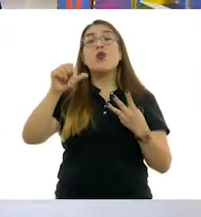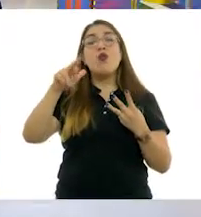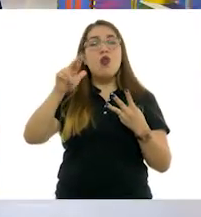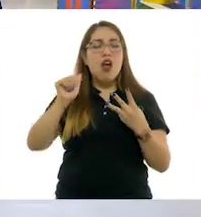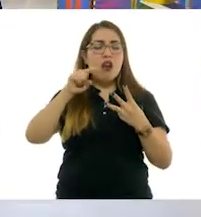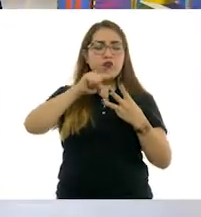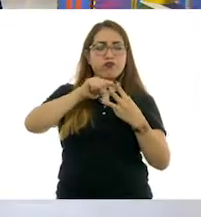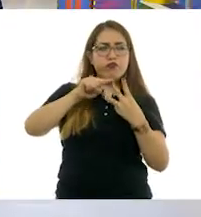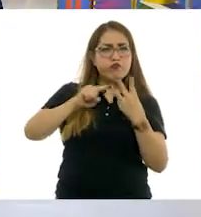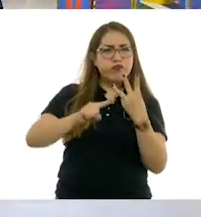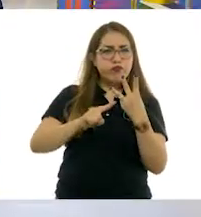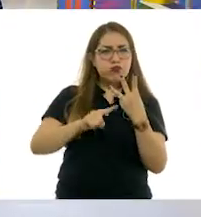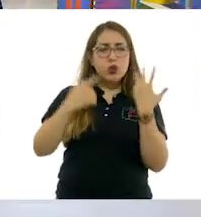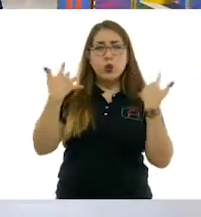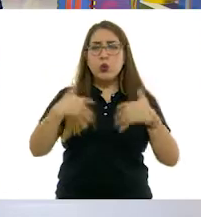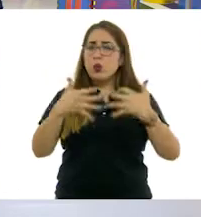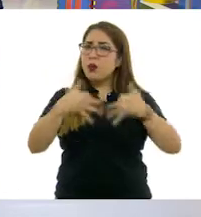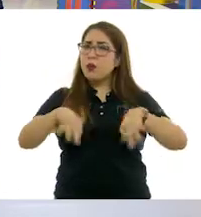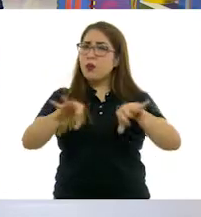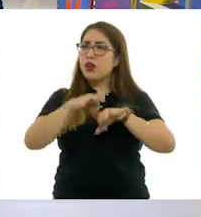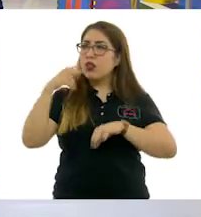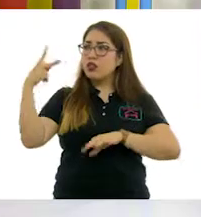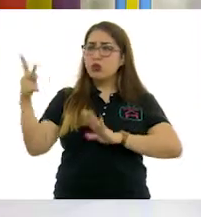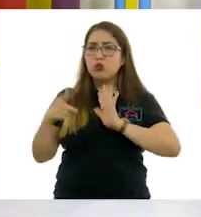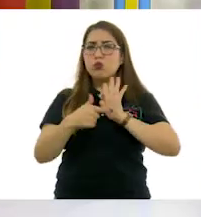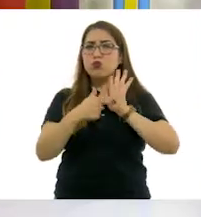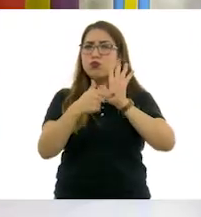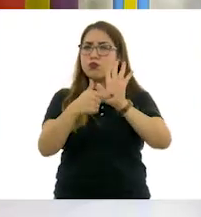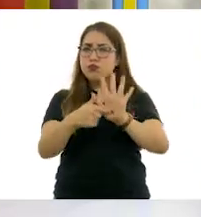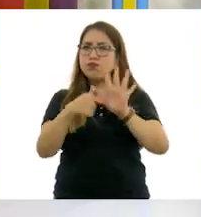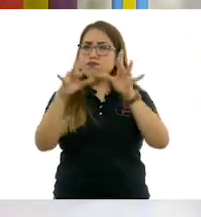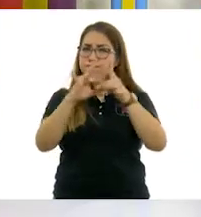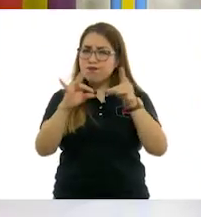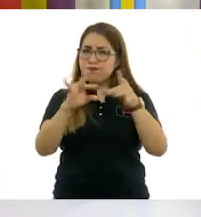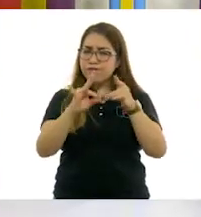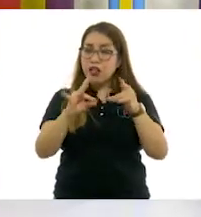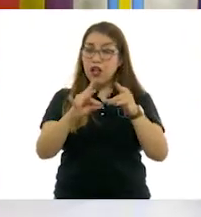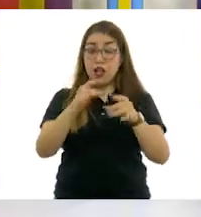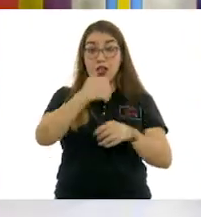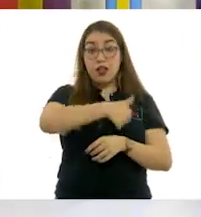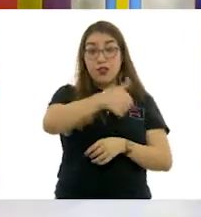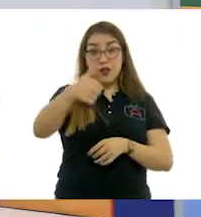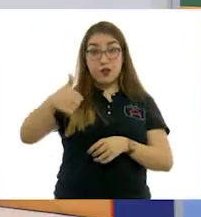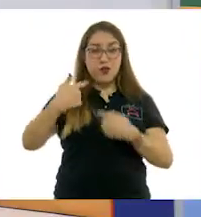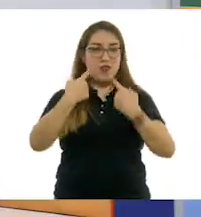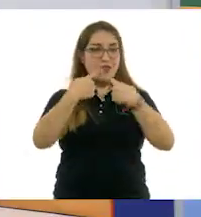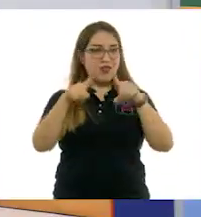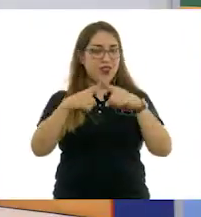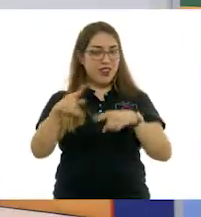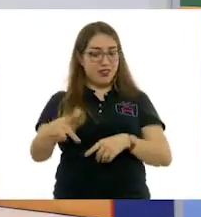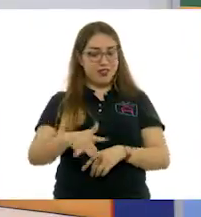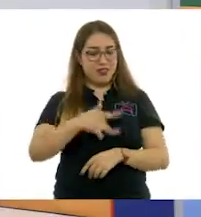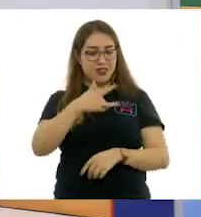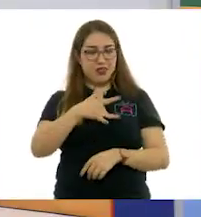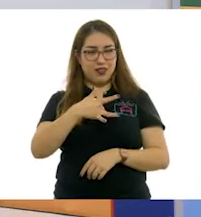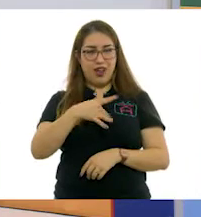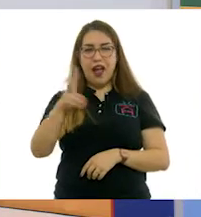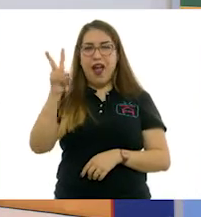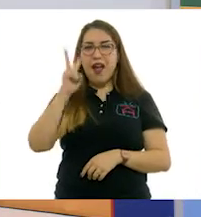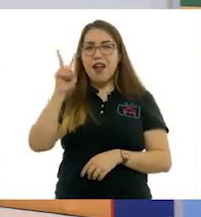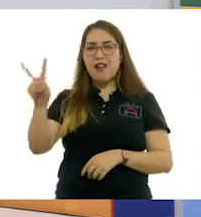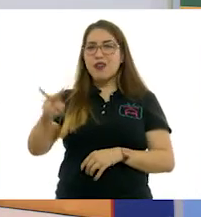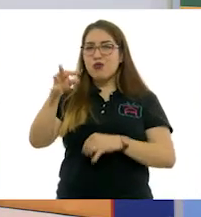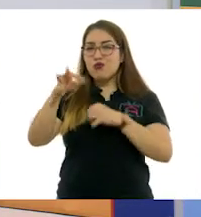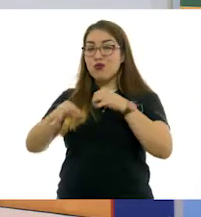estas pintoras tienen un mensaje muy particular y nos llegan de formas diferentes. Exacto. Y para saber un poco más, vamos a ver una pintura